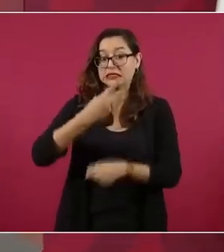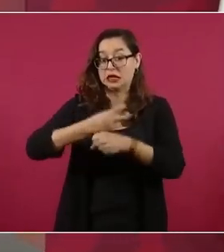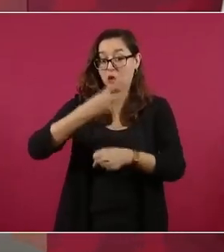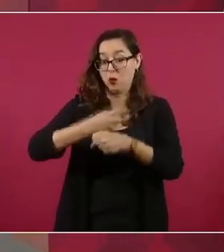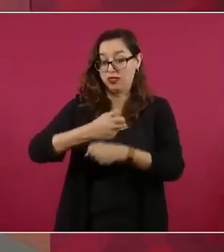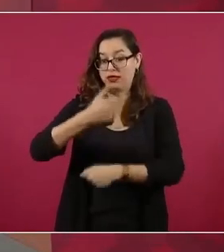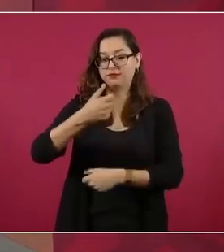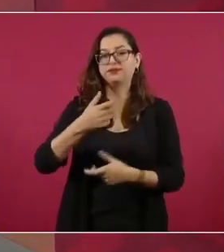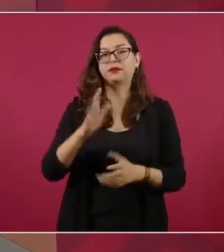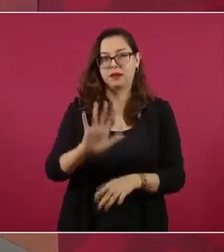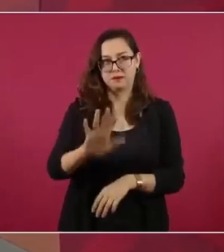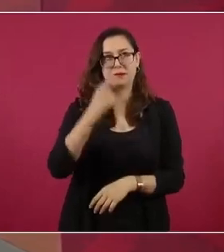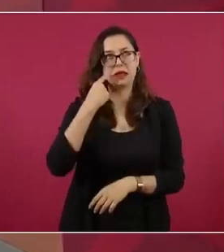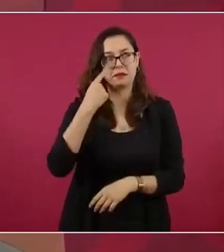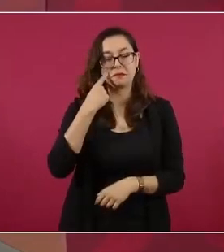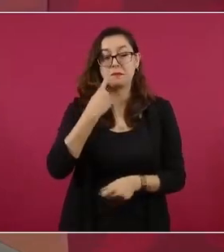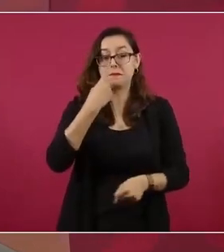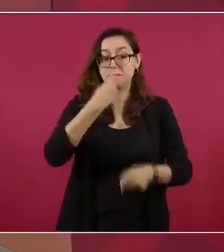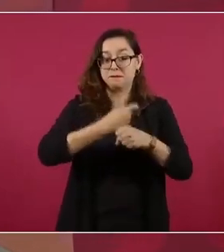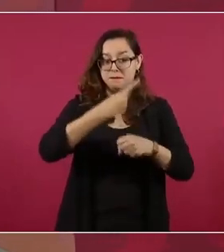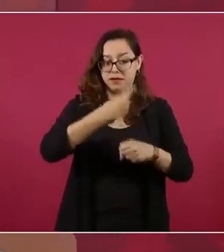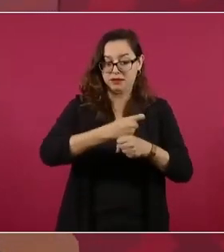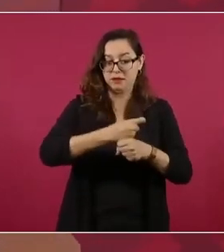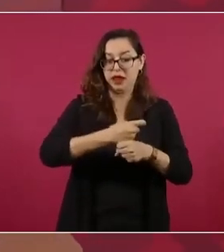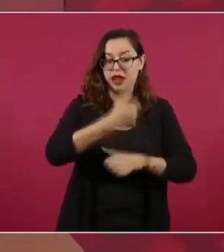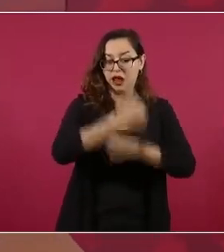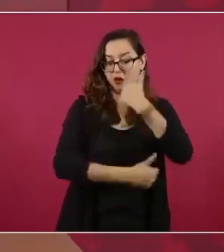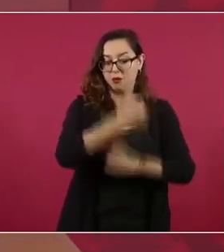la primera fue un robo abierto,